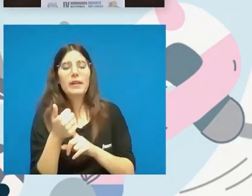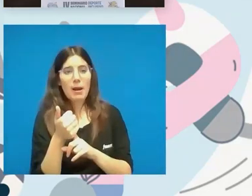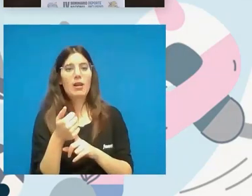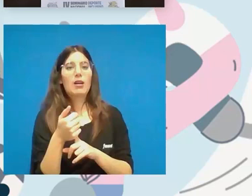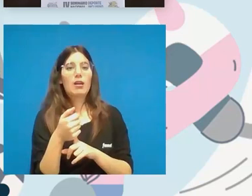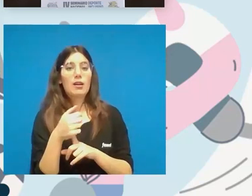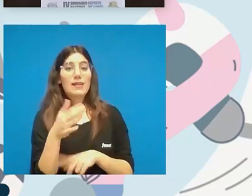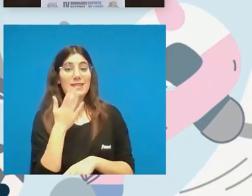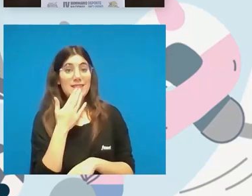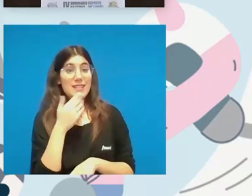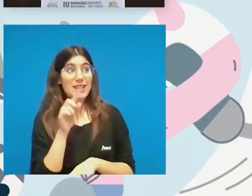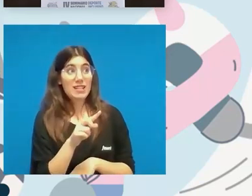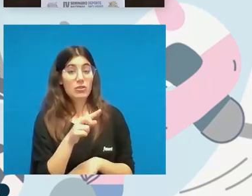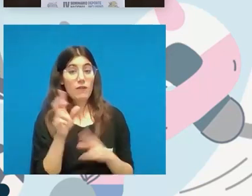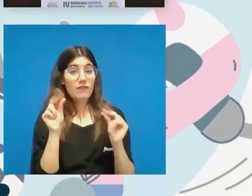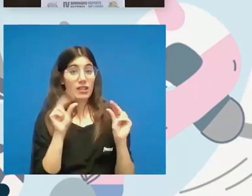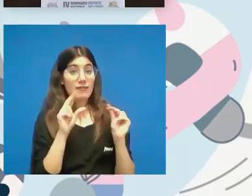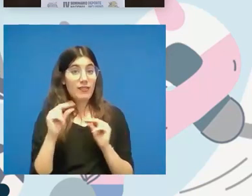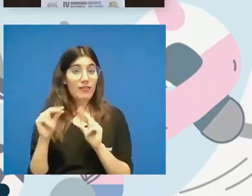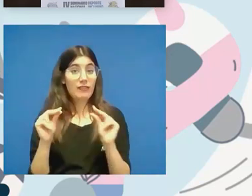cuando esto sea una realidad